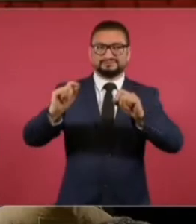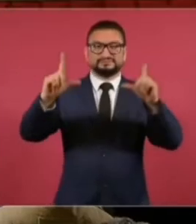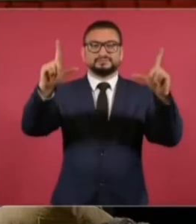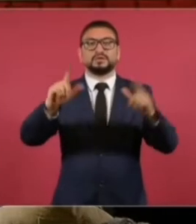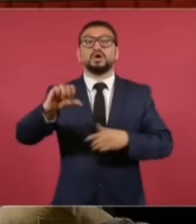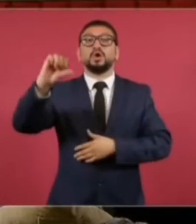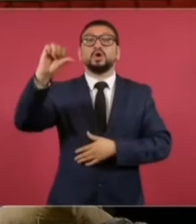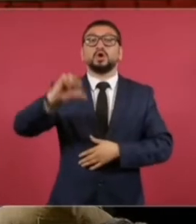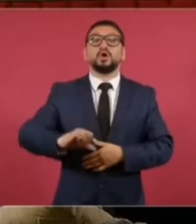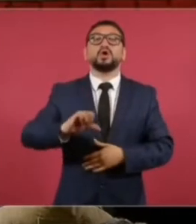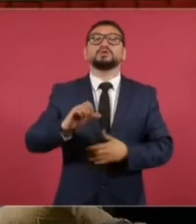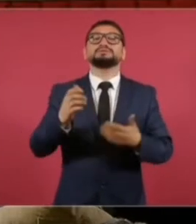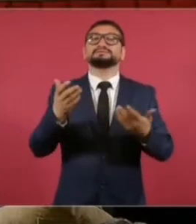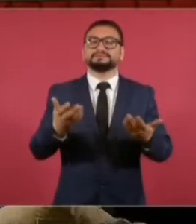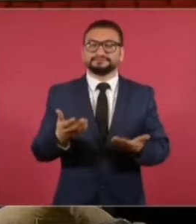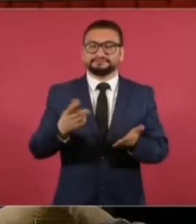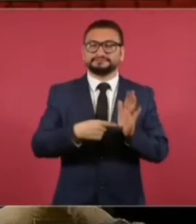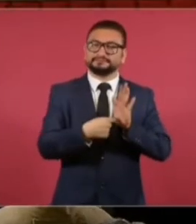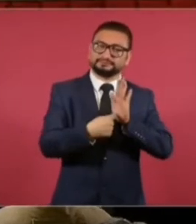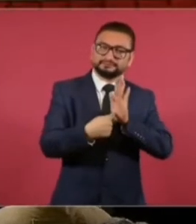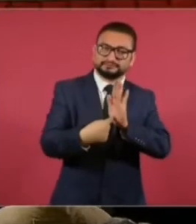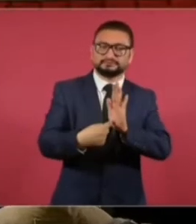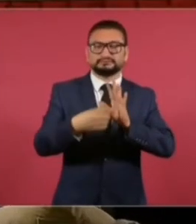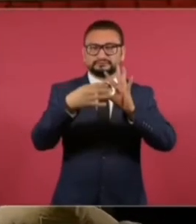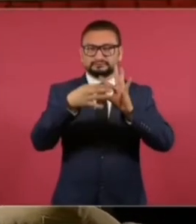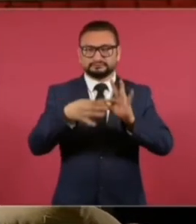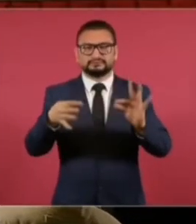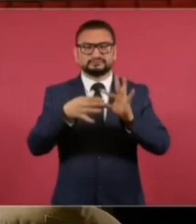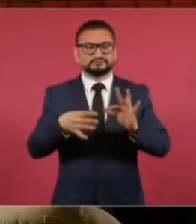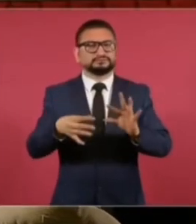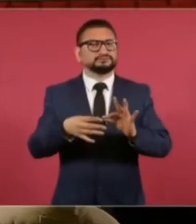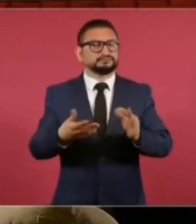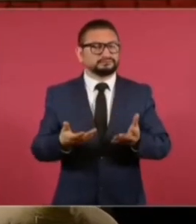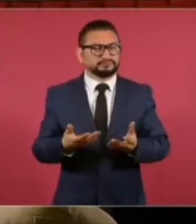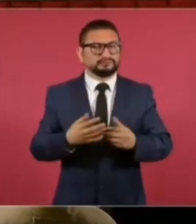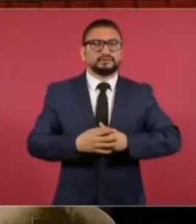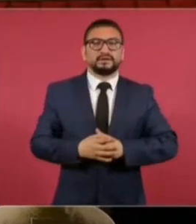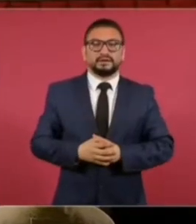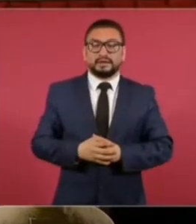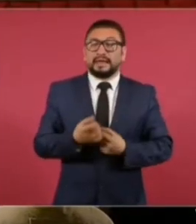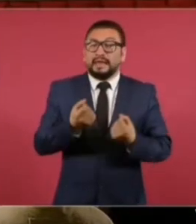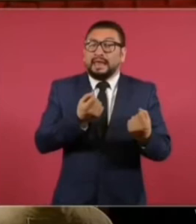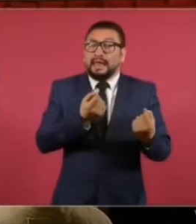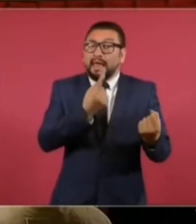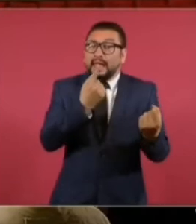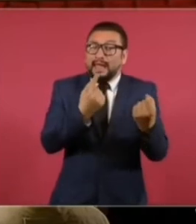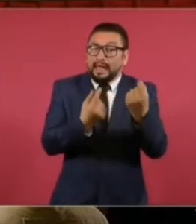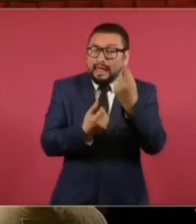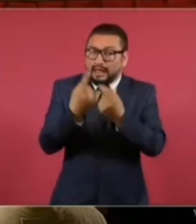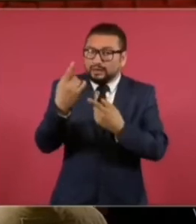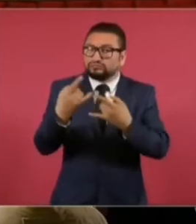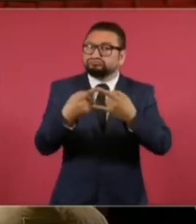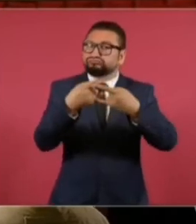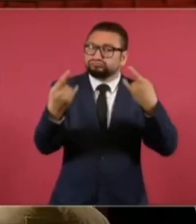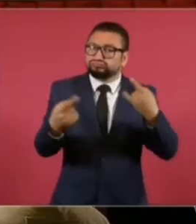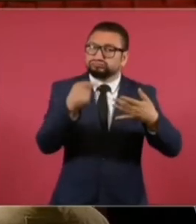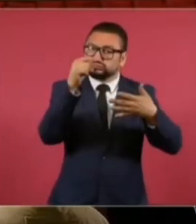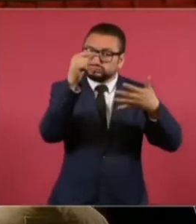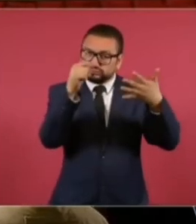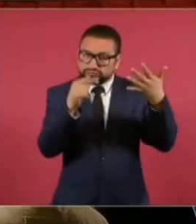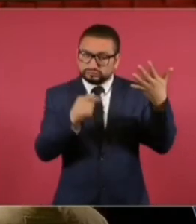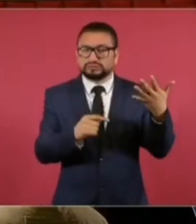El día de hoy vamos a presentar algunos, solamente algunos, de los casos